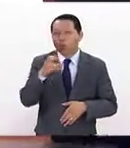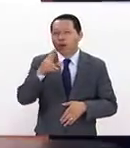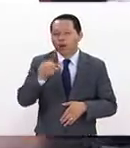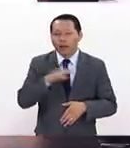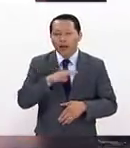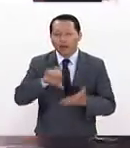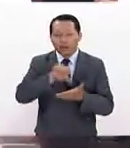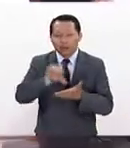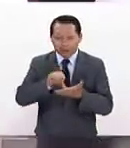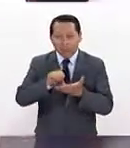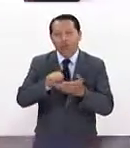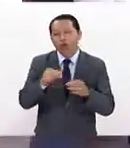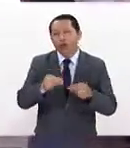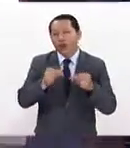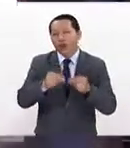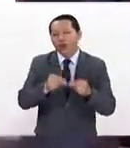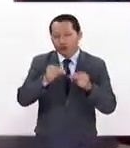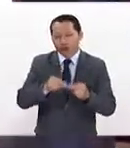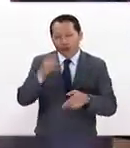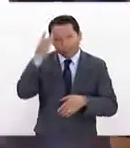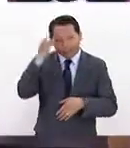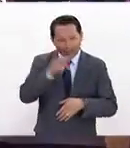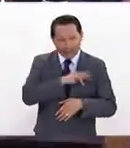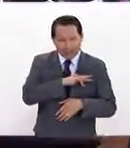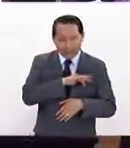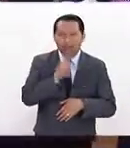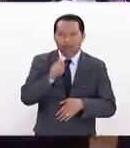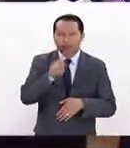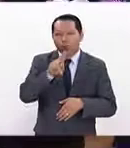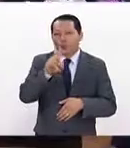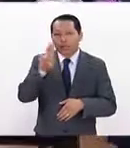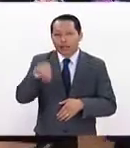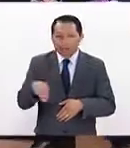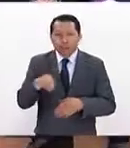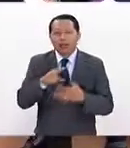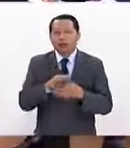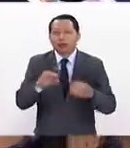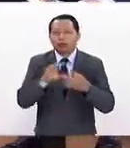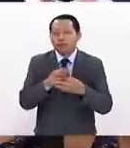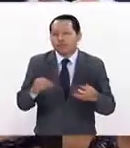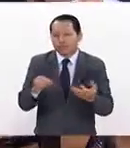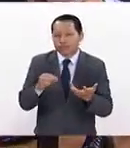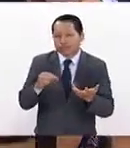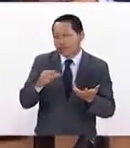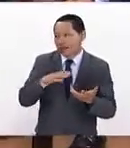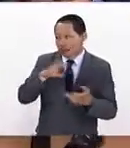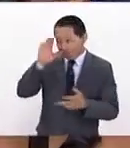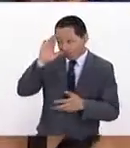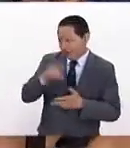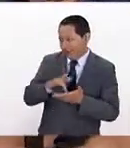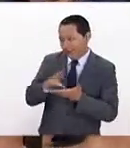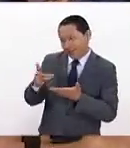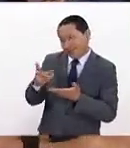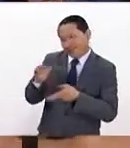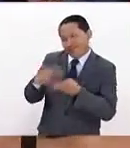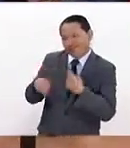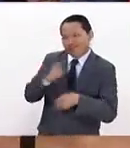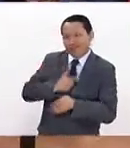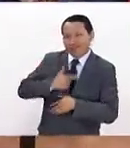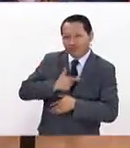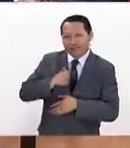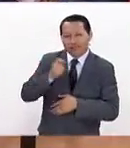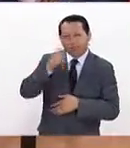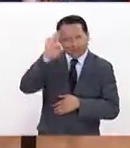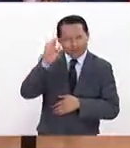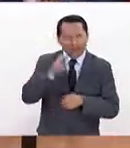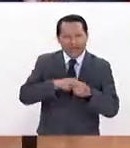de la maestría en la